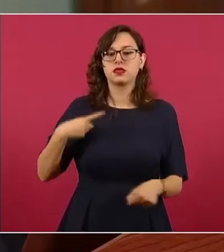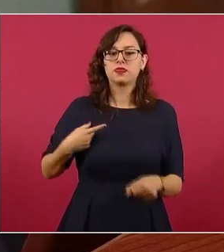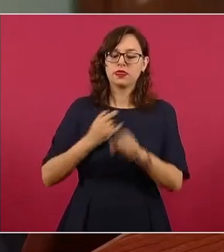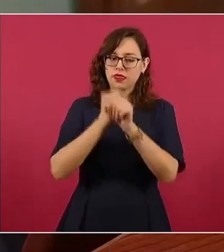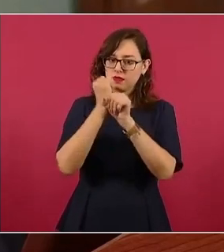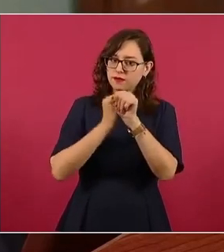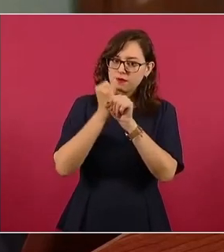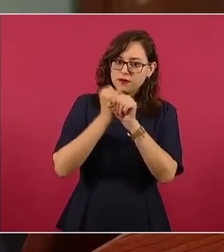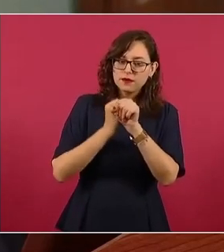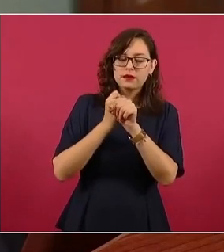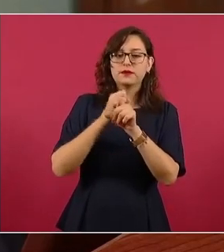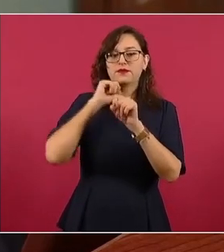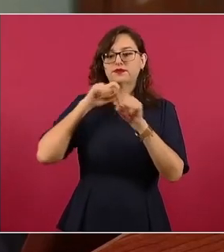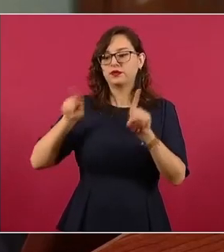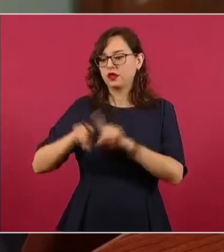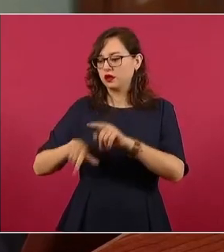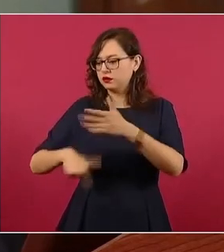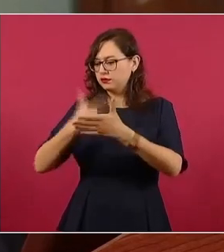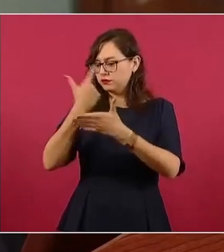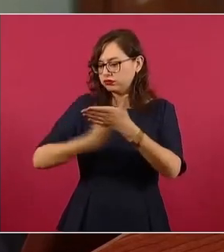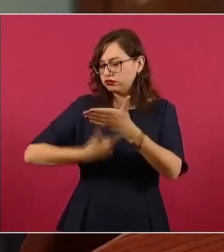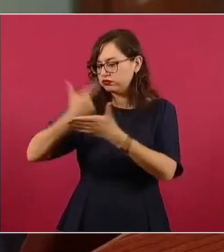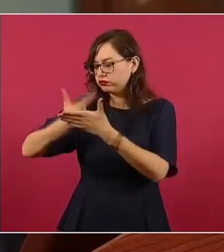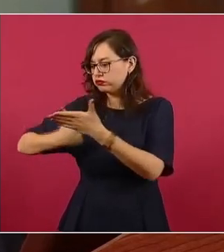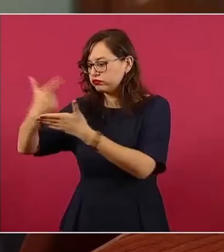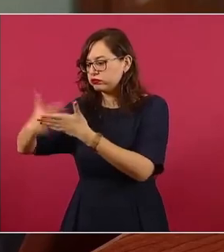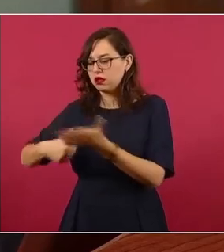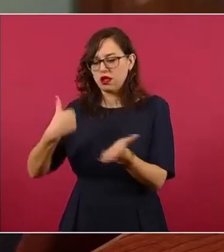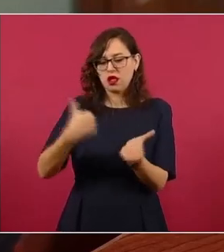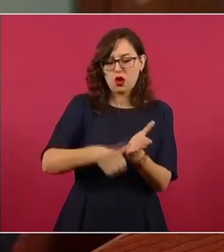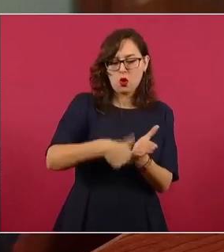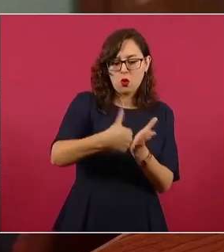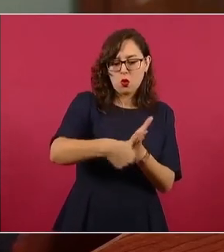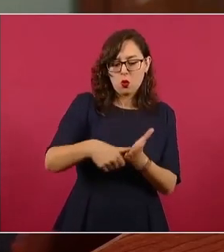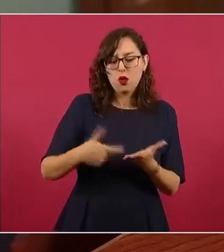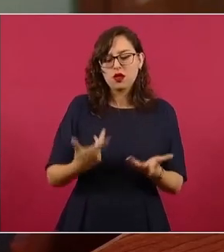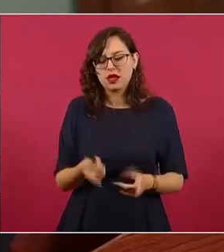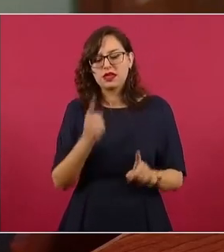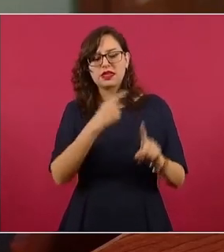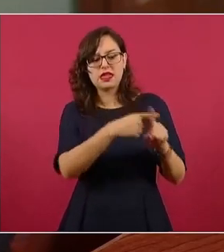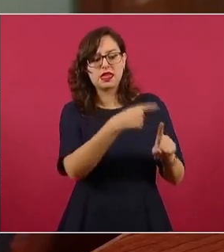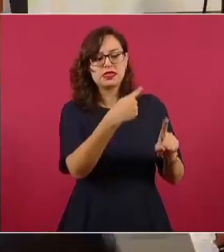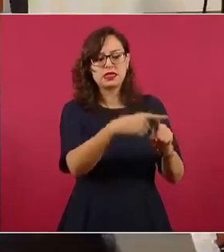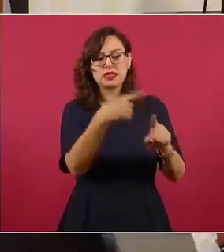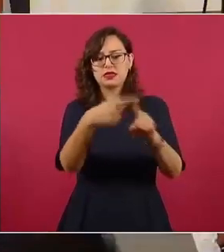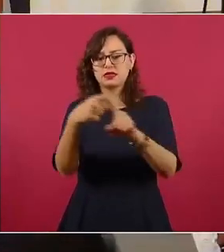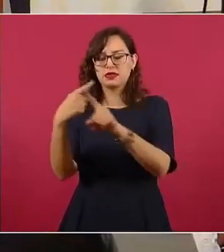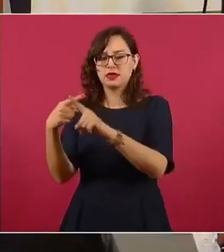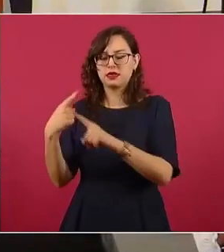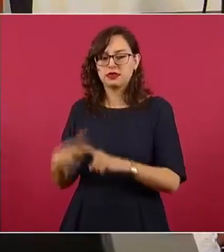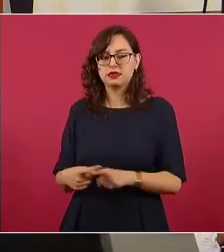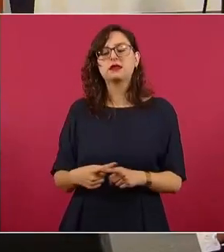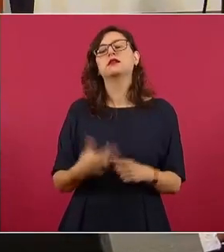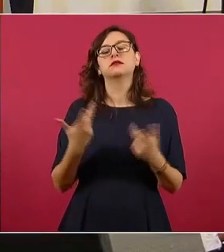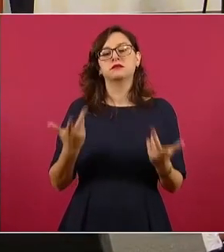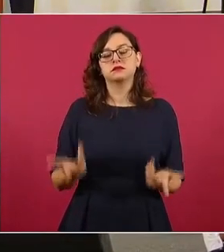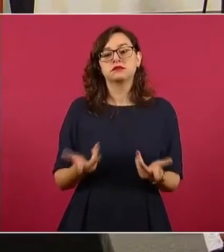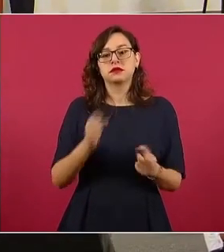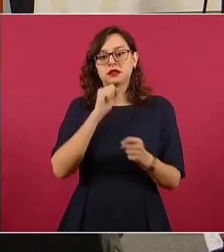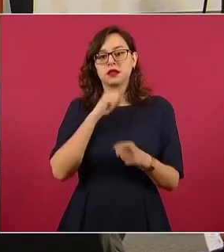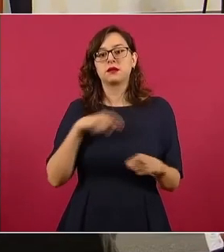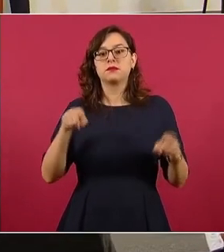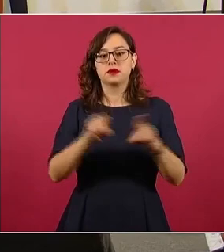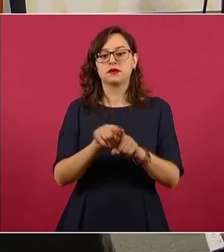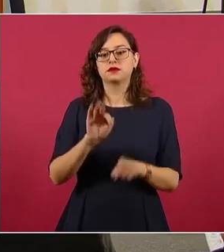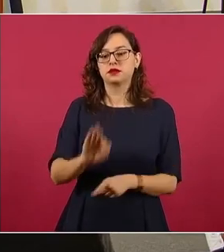consulta de base de datos datilares para la investigación de los hechos de acuerdo con Plataforma México y lo que determine la